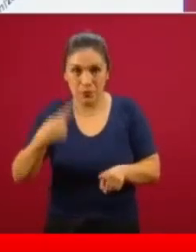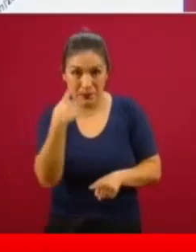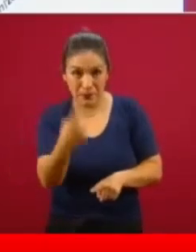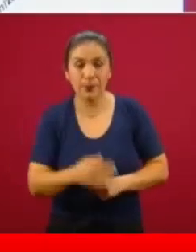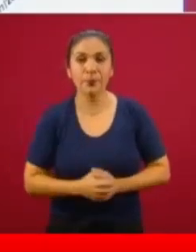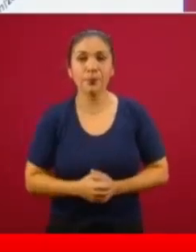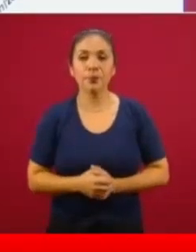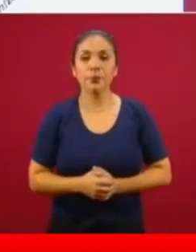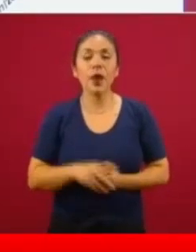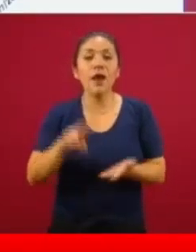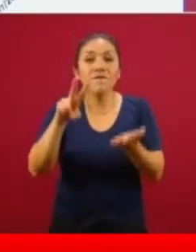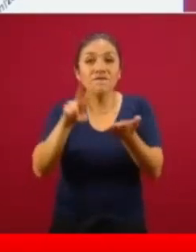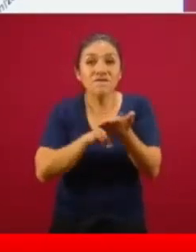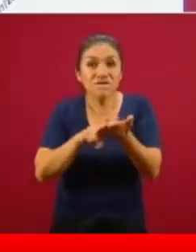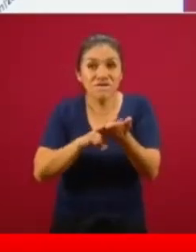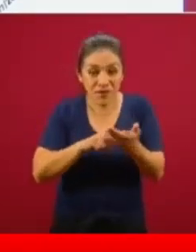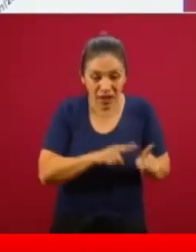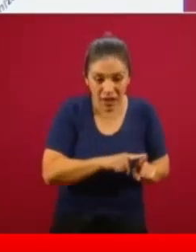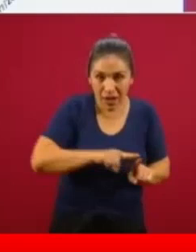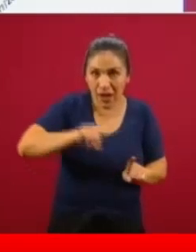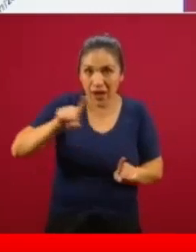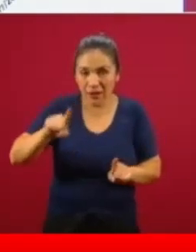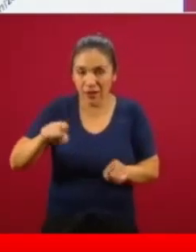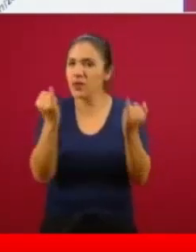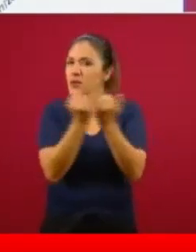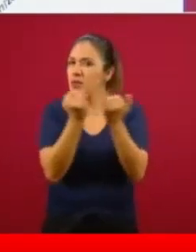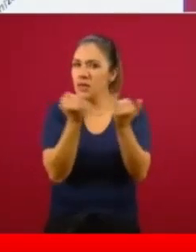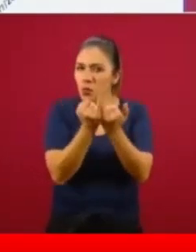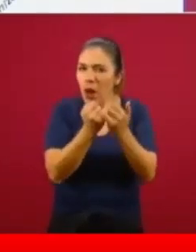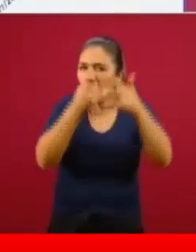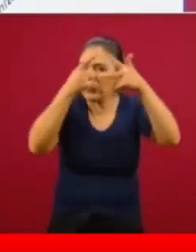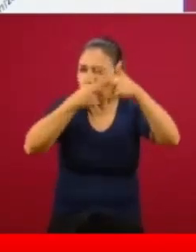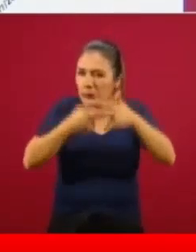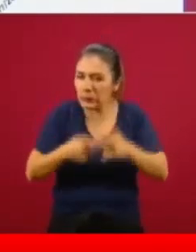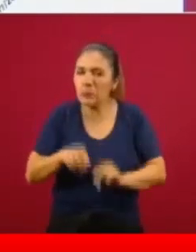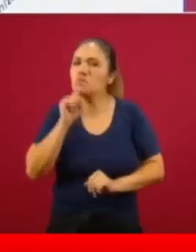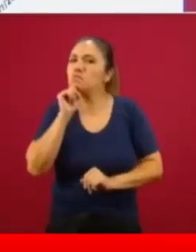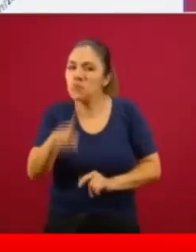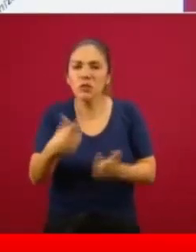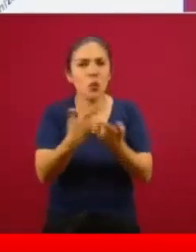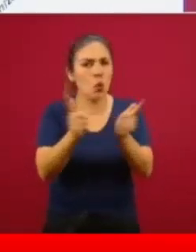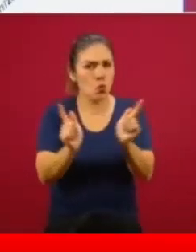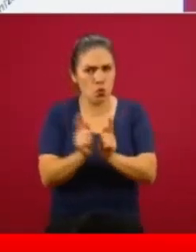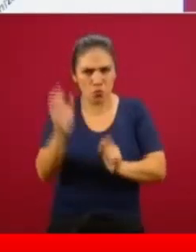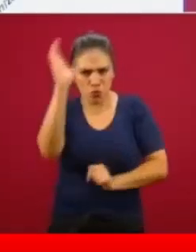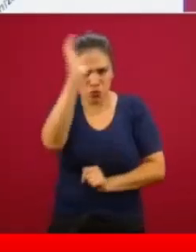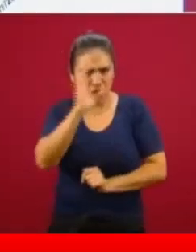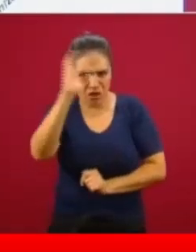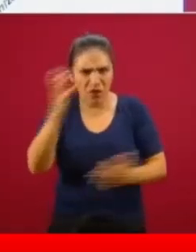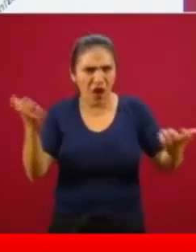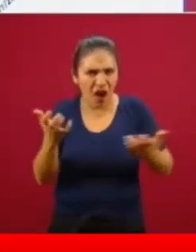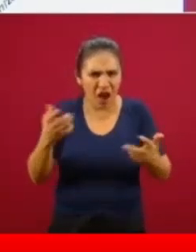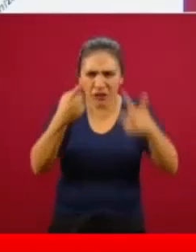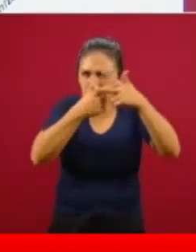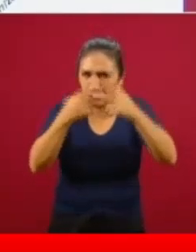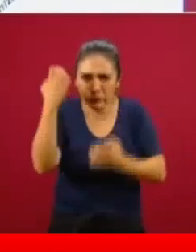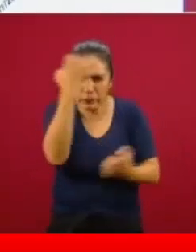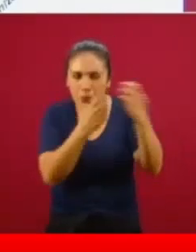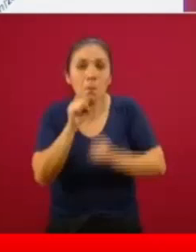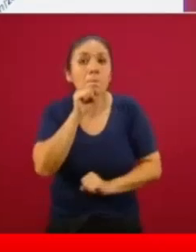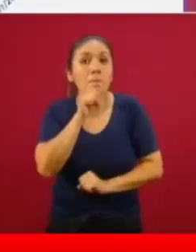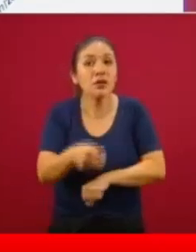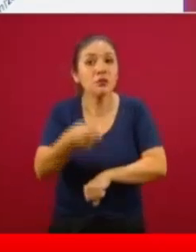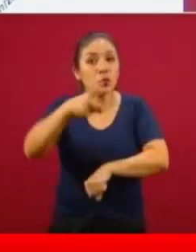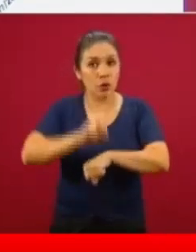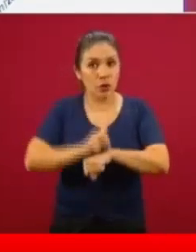La curva verde es también una predicción que hicieron los mismos grupos académicos el mismo día.